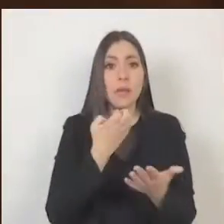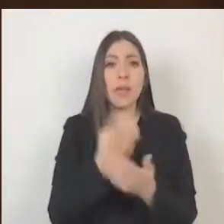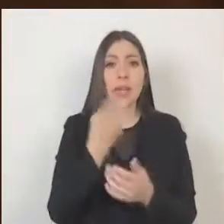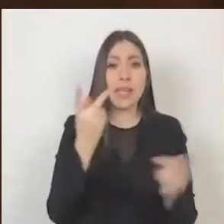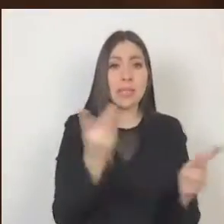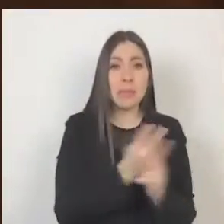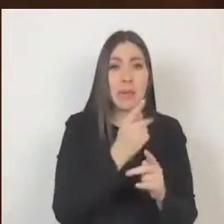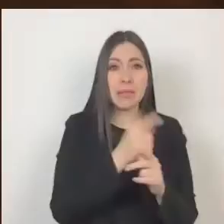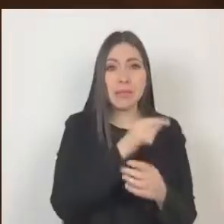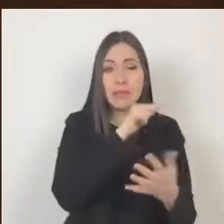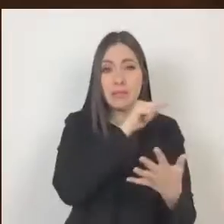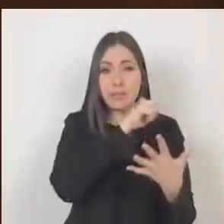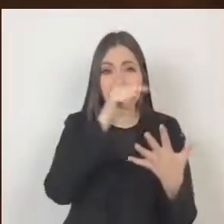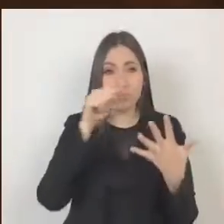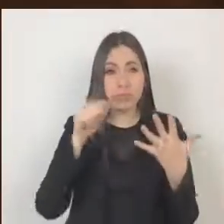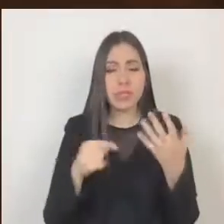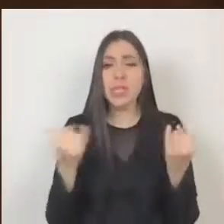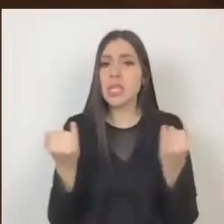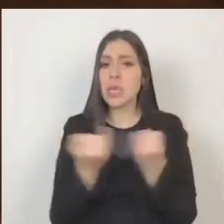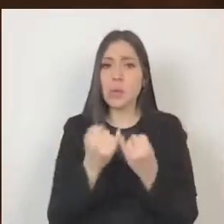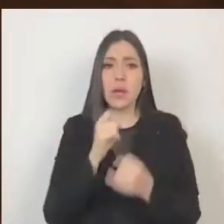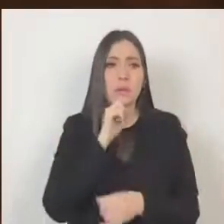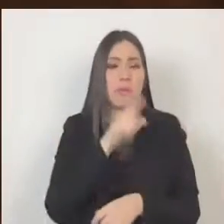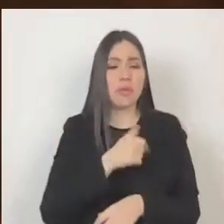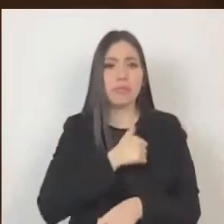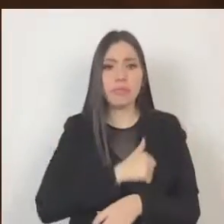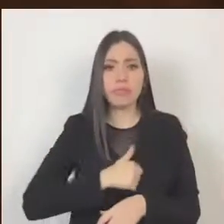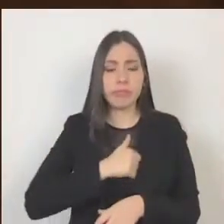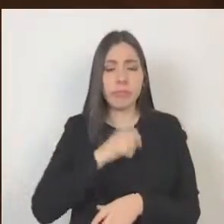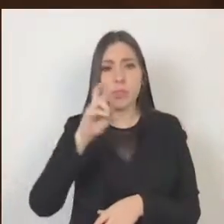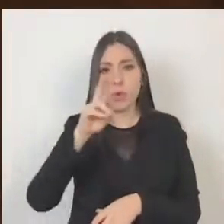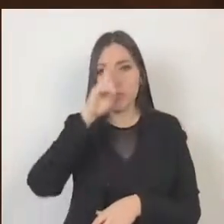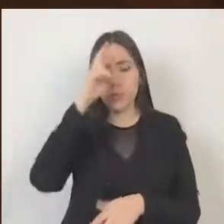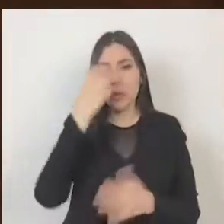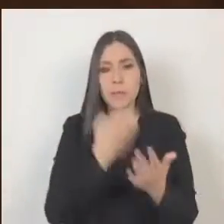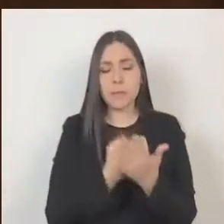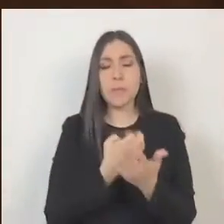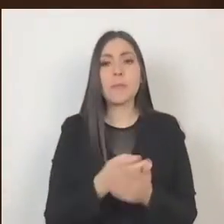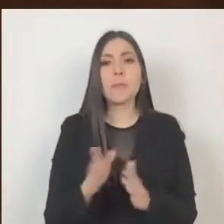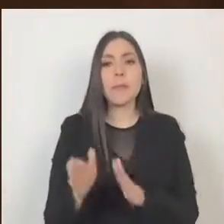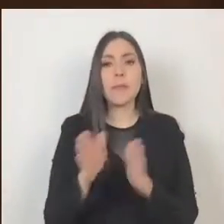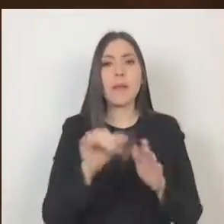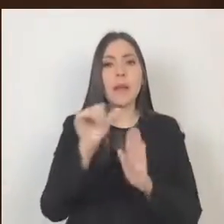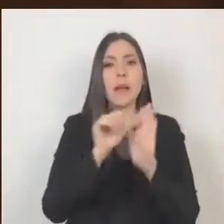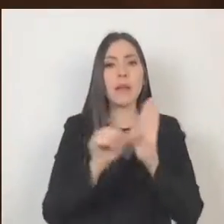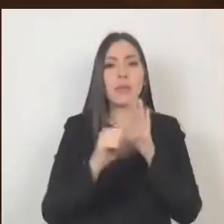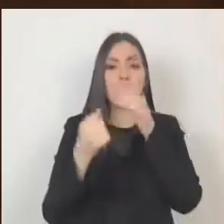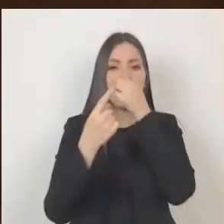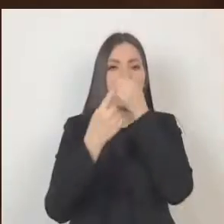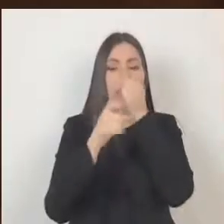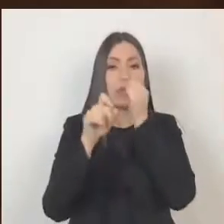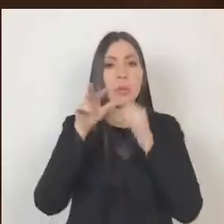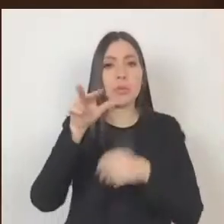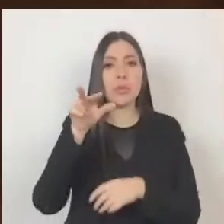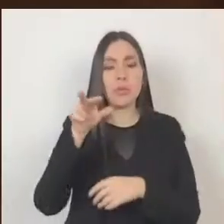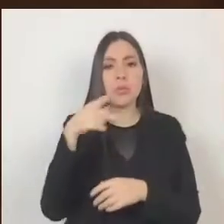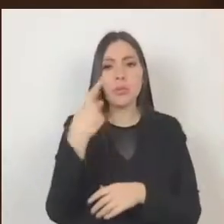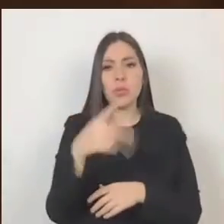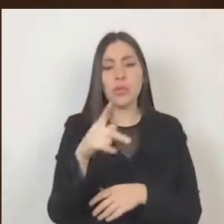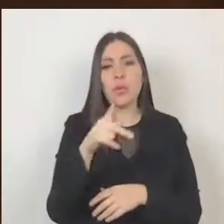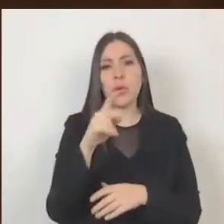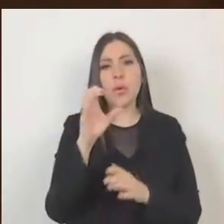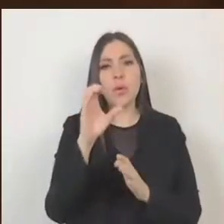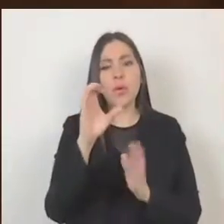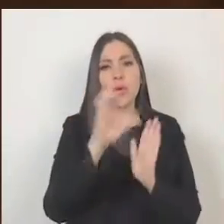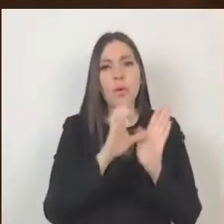casos. Por su parte, en el artículo 218 del Código Penal del Estado de México, se